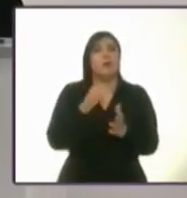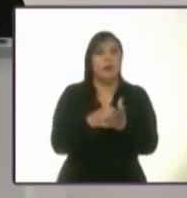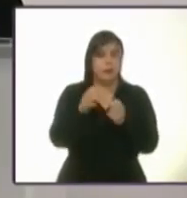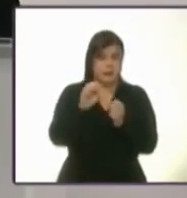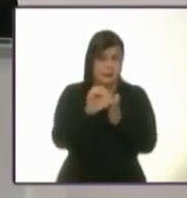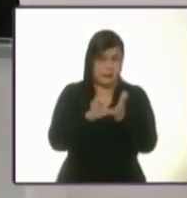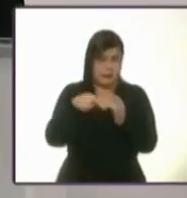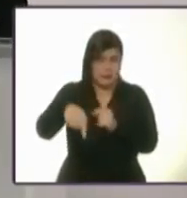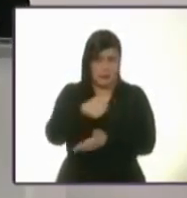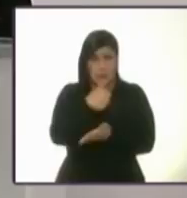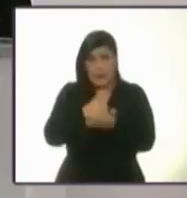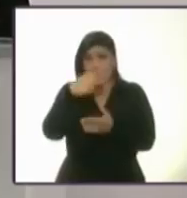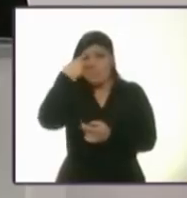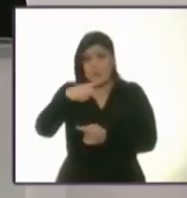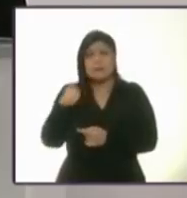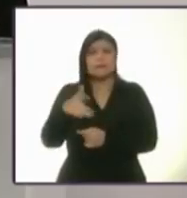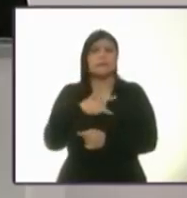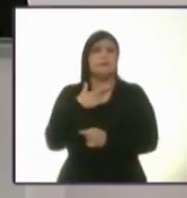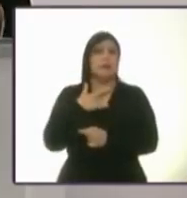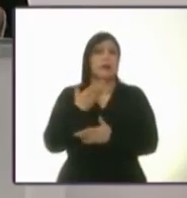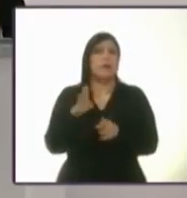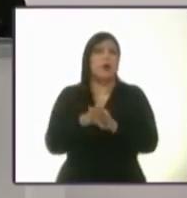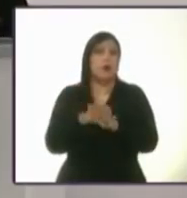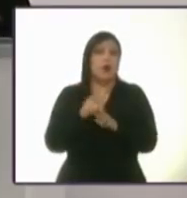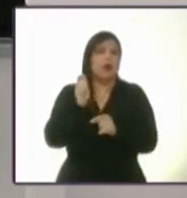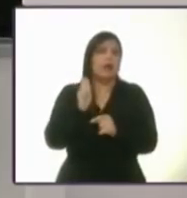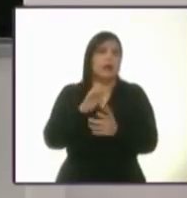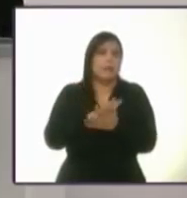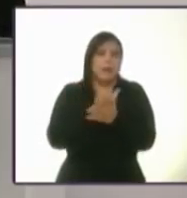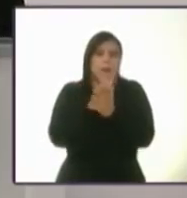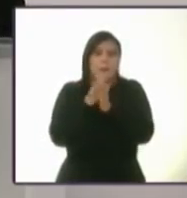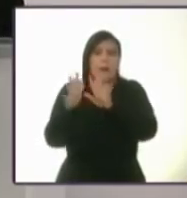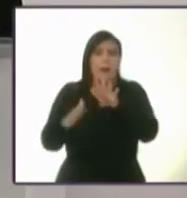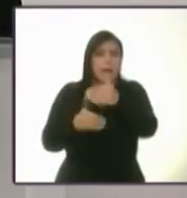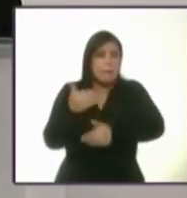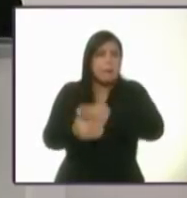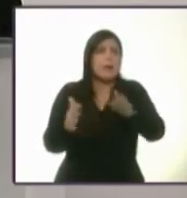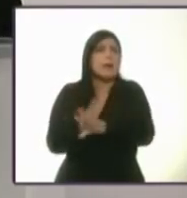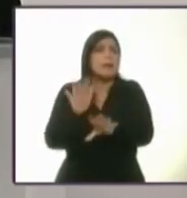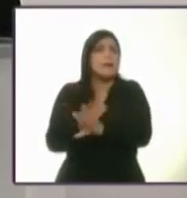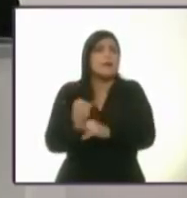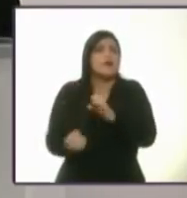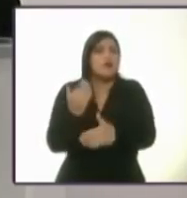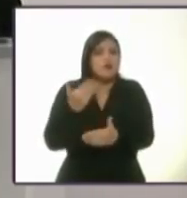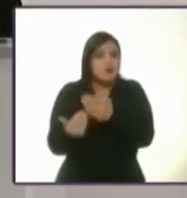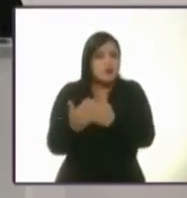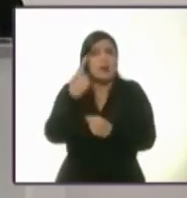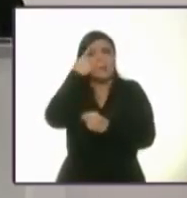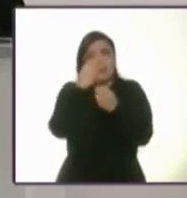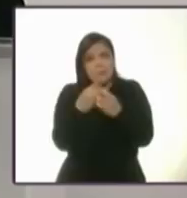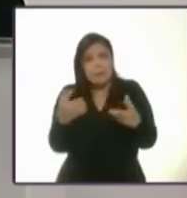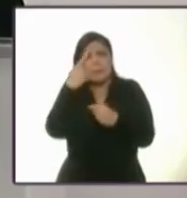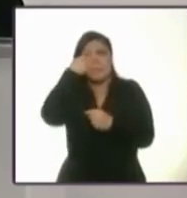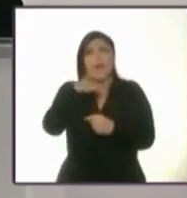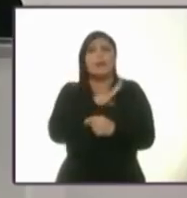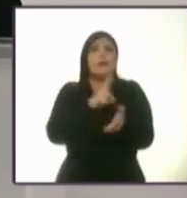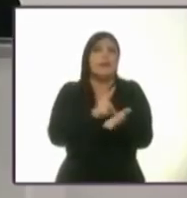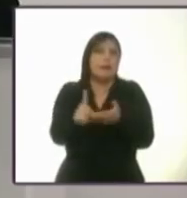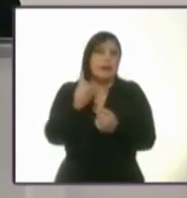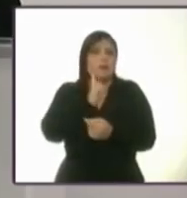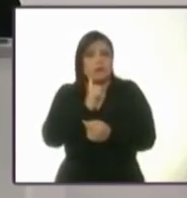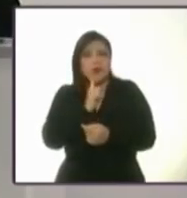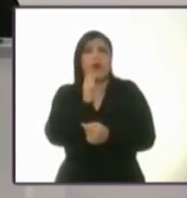de México, se va a topar con esta esencia también progresista y además donde se amplían estos derechos a favor de mujeres, de grupos